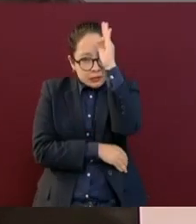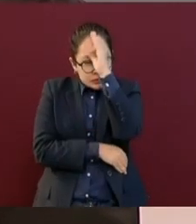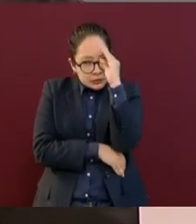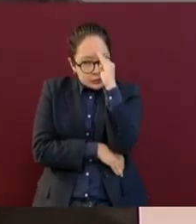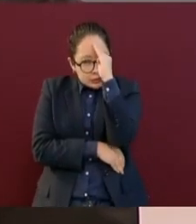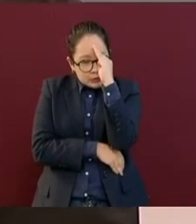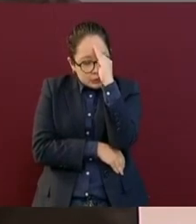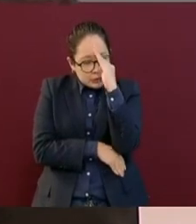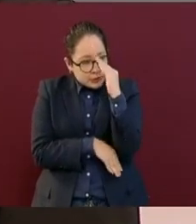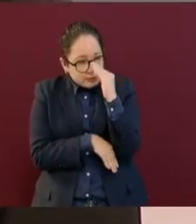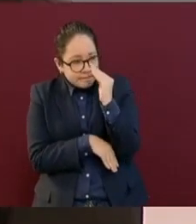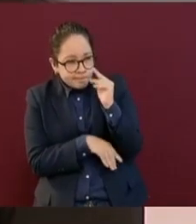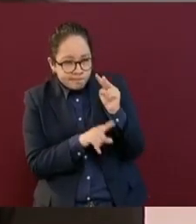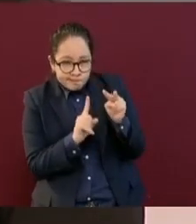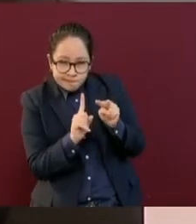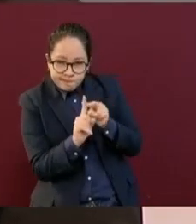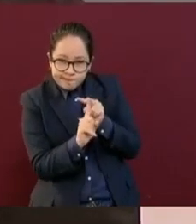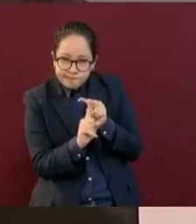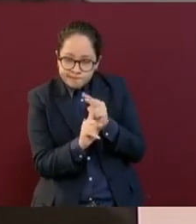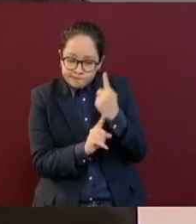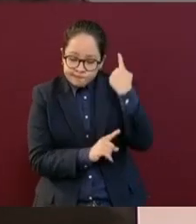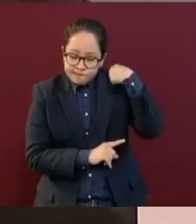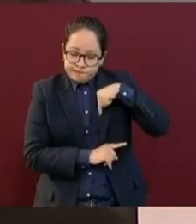esta doctrina,